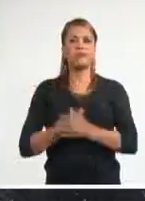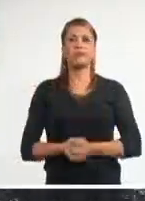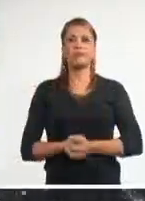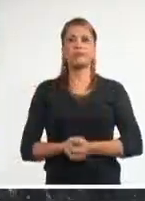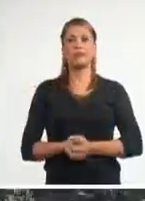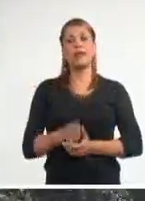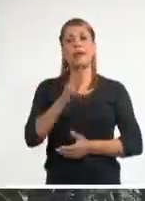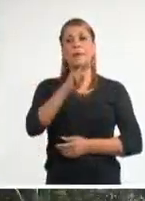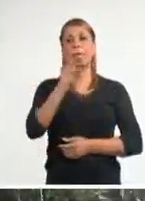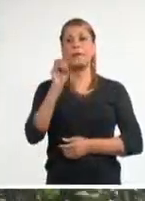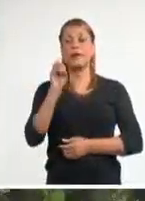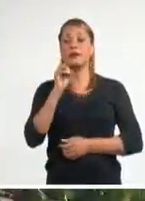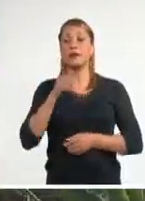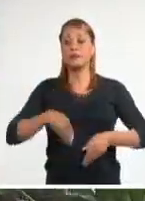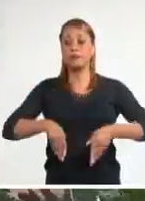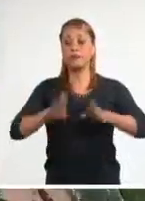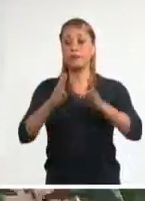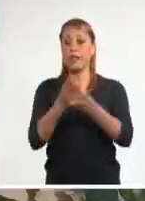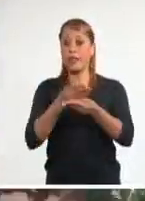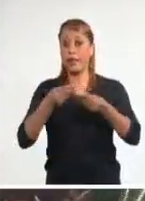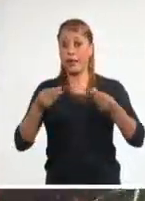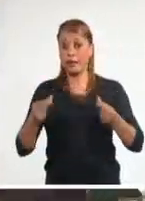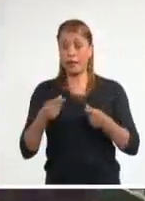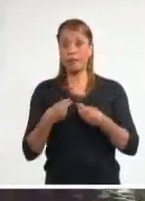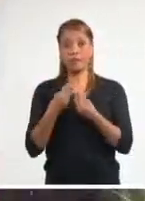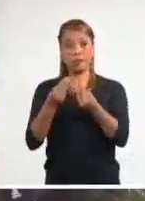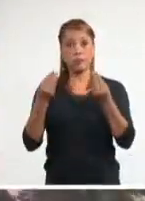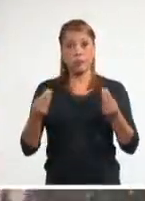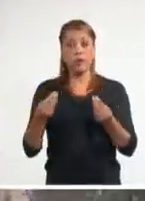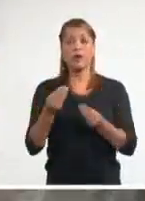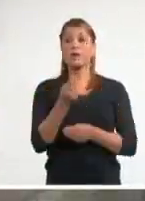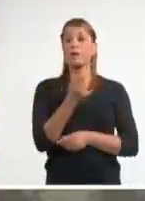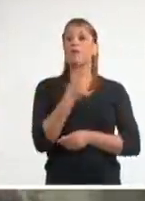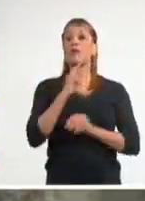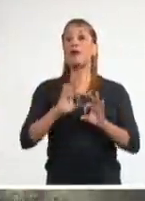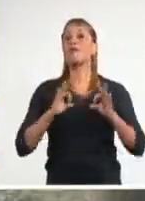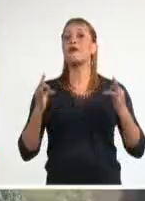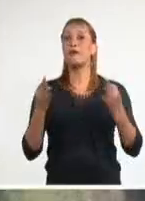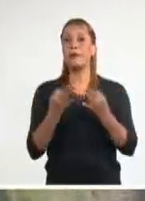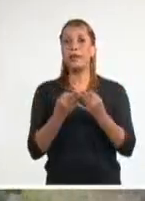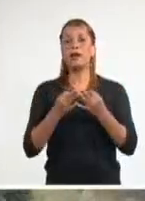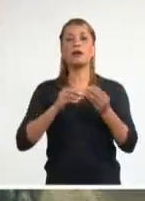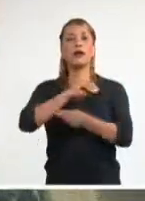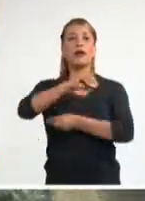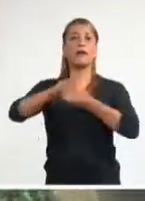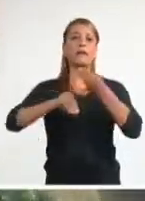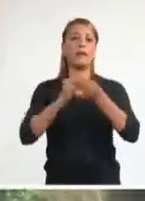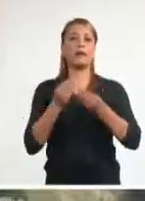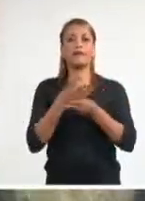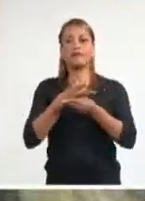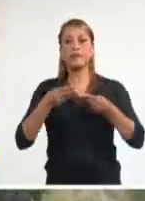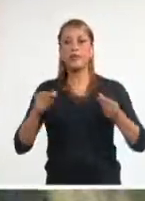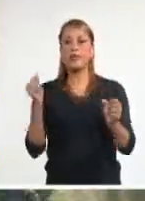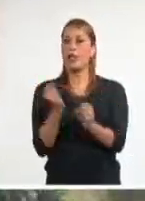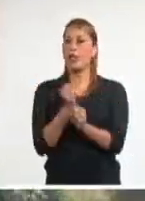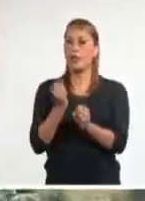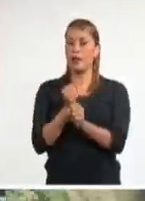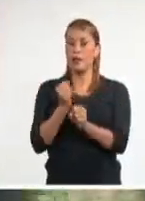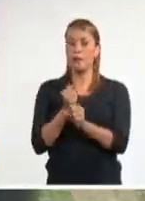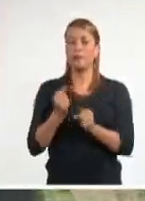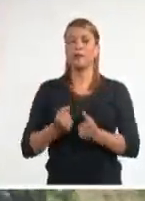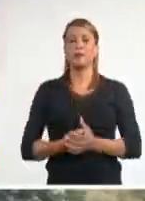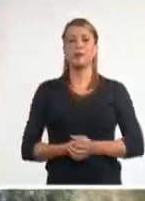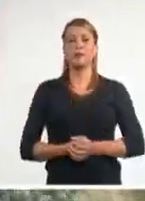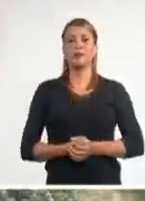Unas 20 hectáreas entregadas en usufructo, Ona y su familia hicieron de Tierra Brava una finca de avanzada en el manejo sostenible de tierras.